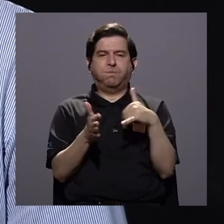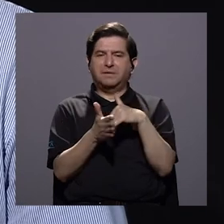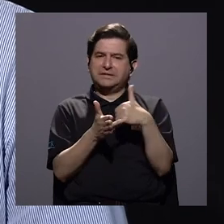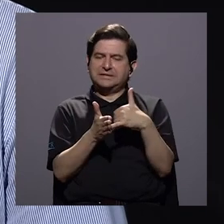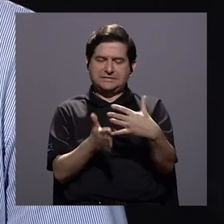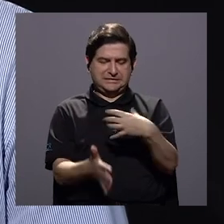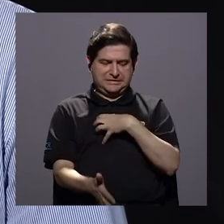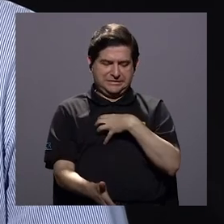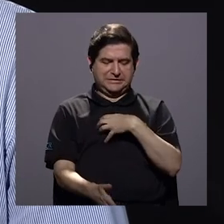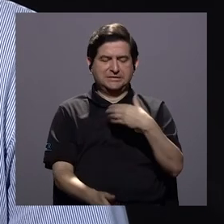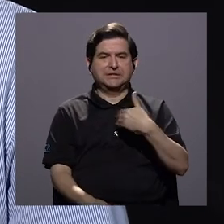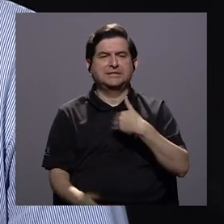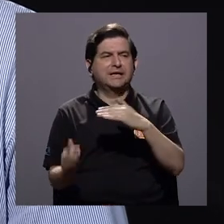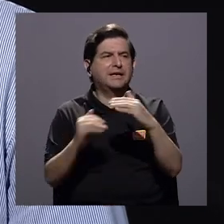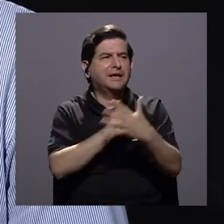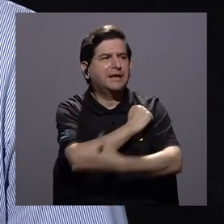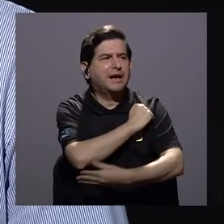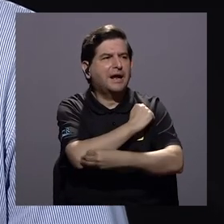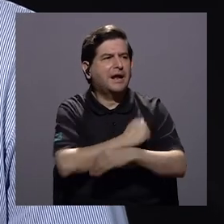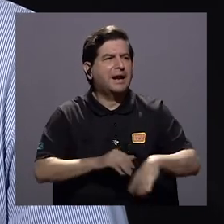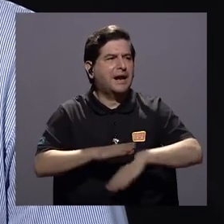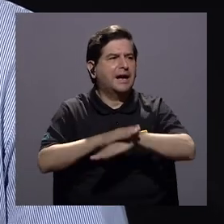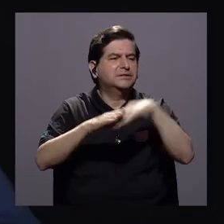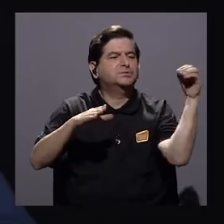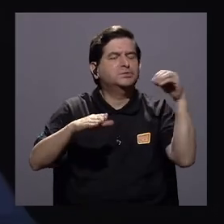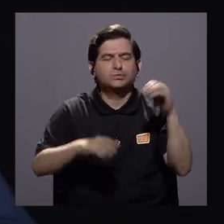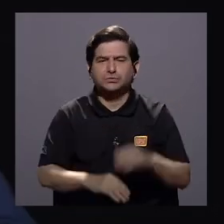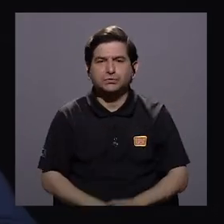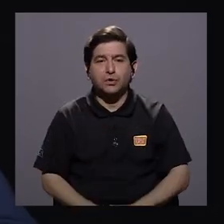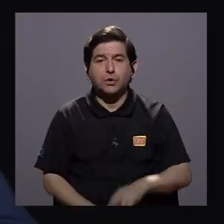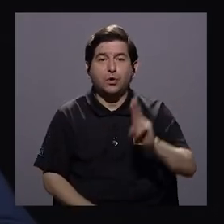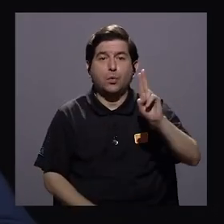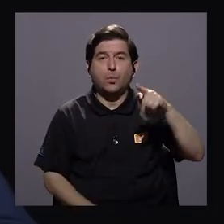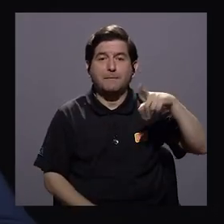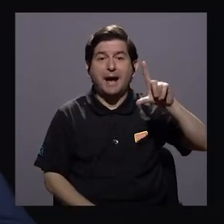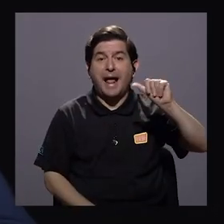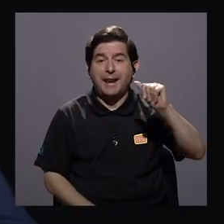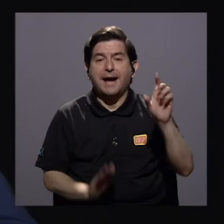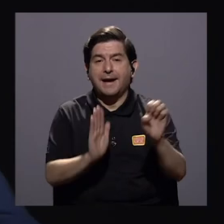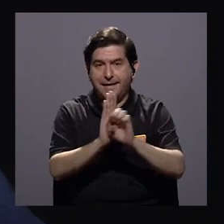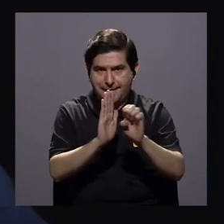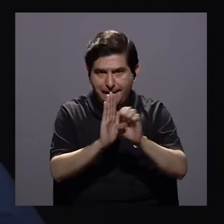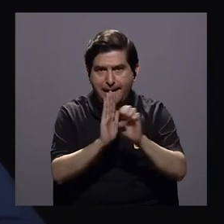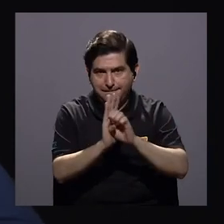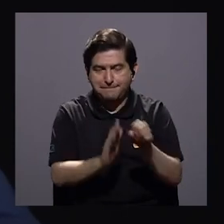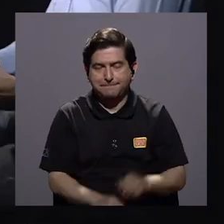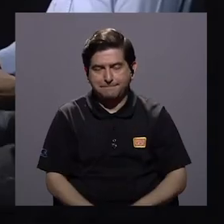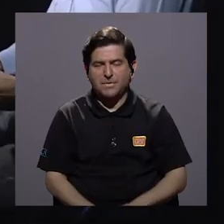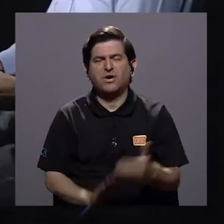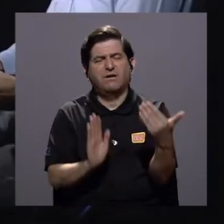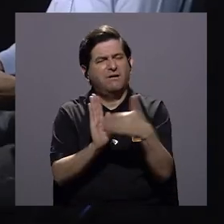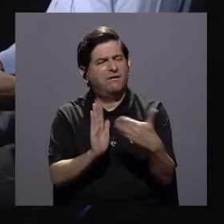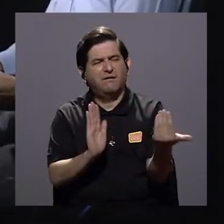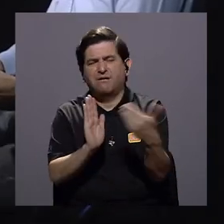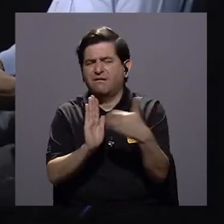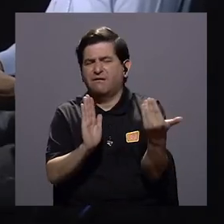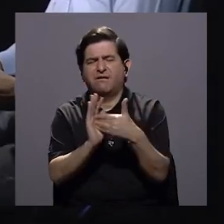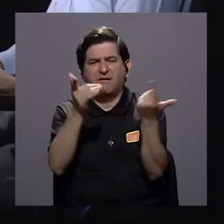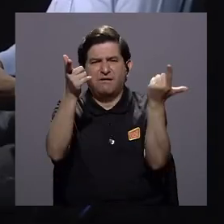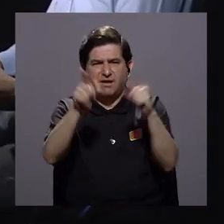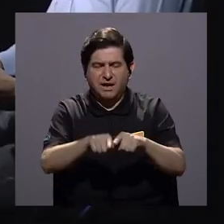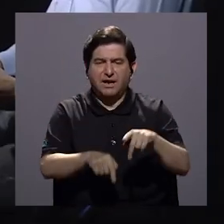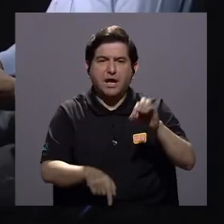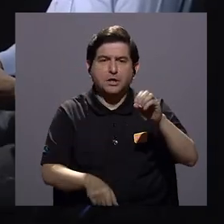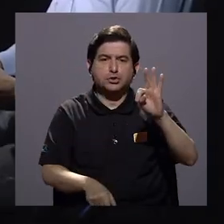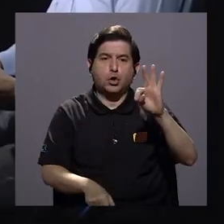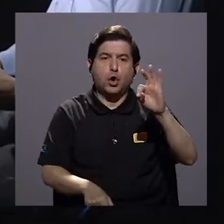por las debilidades propias de la pobreza y la exclusión si uno ve Upala puedo poner un ejemplo muy afectado en